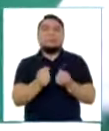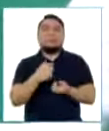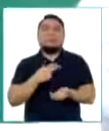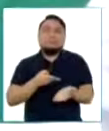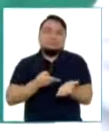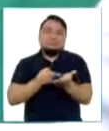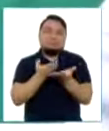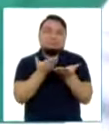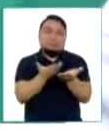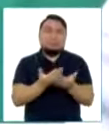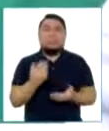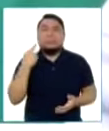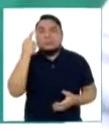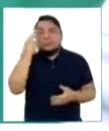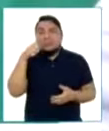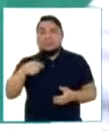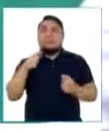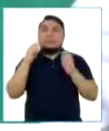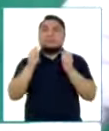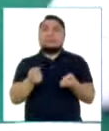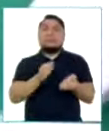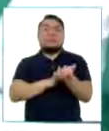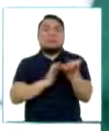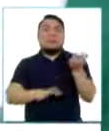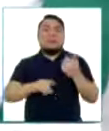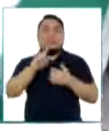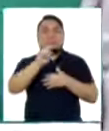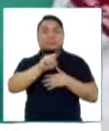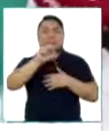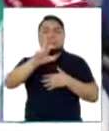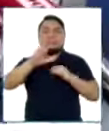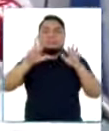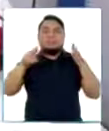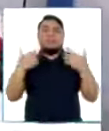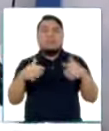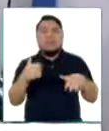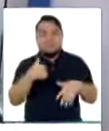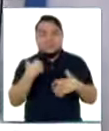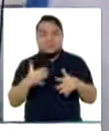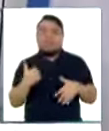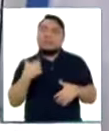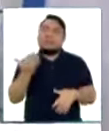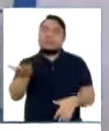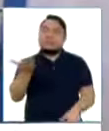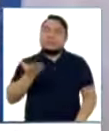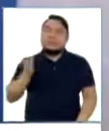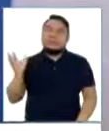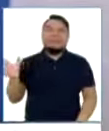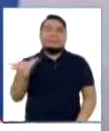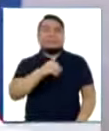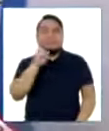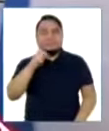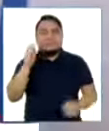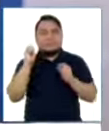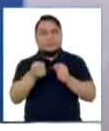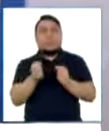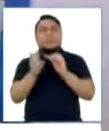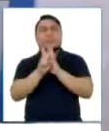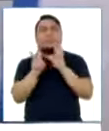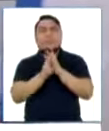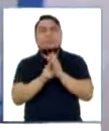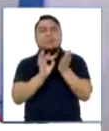y solidario. Por eso, esta donación de sangre número 138 es una invitación a que todos seamos donantes